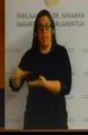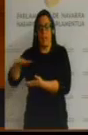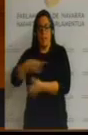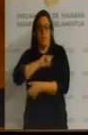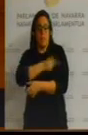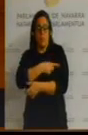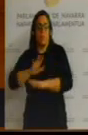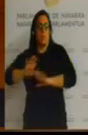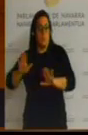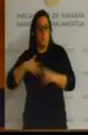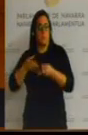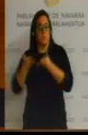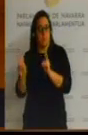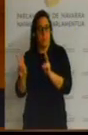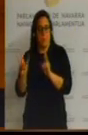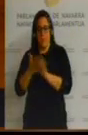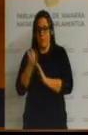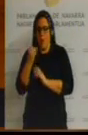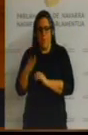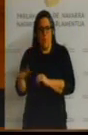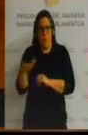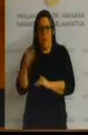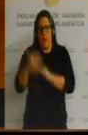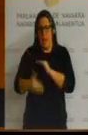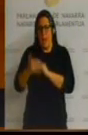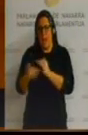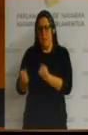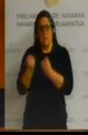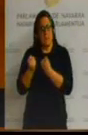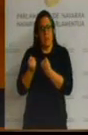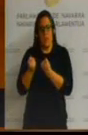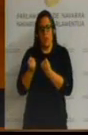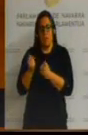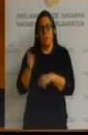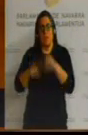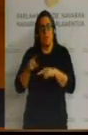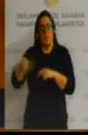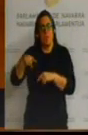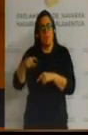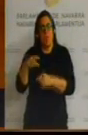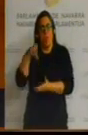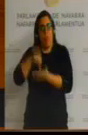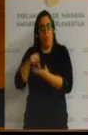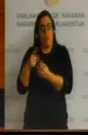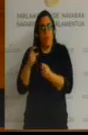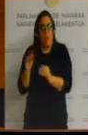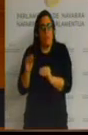Un solo espacio con limitaciones y a expensas de las necesidades futuras del propio centro.